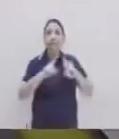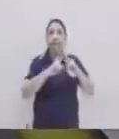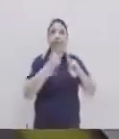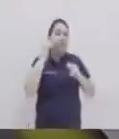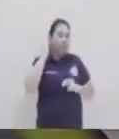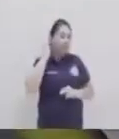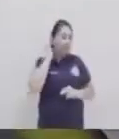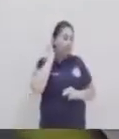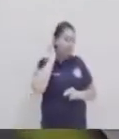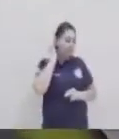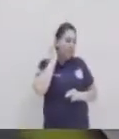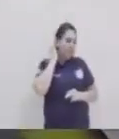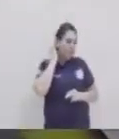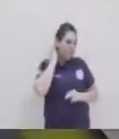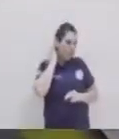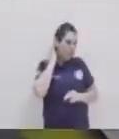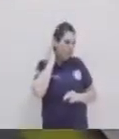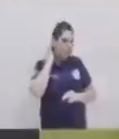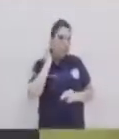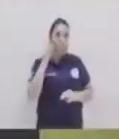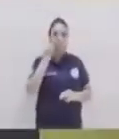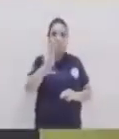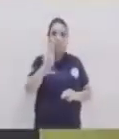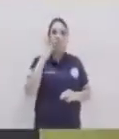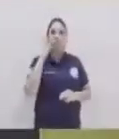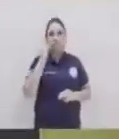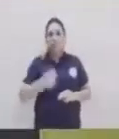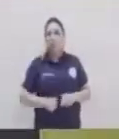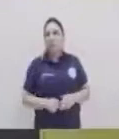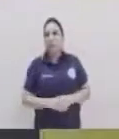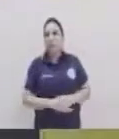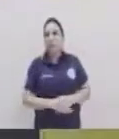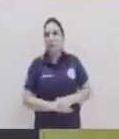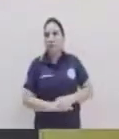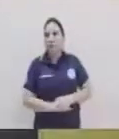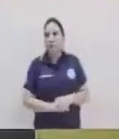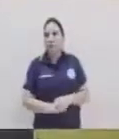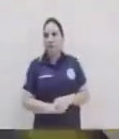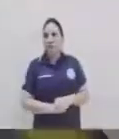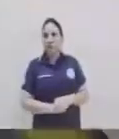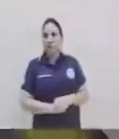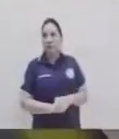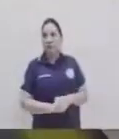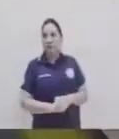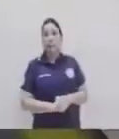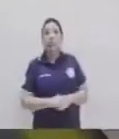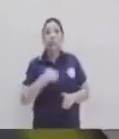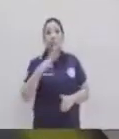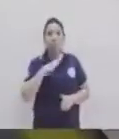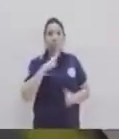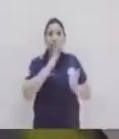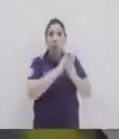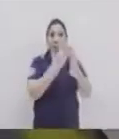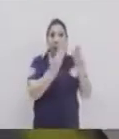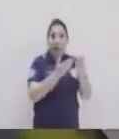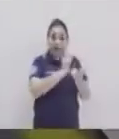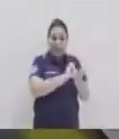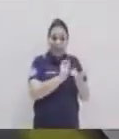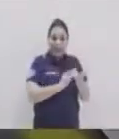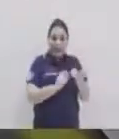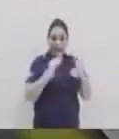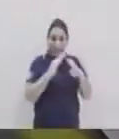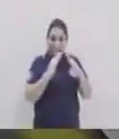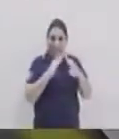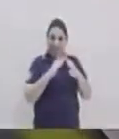Iniciamos con primero los dos limones aquí los tenemos miren chicos sí si tienen cuaderno y lápiz en su